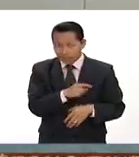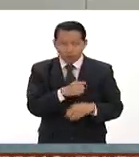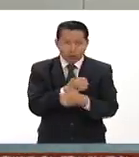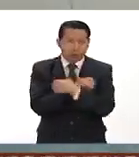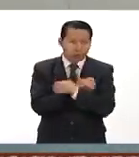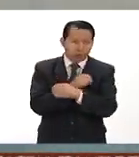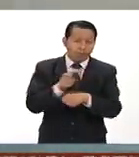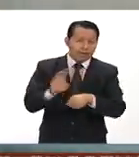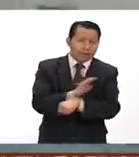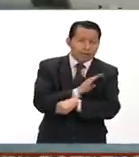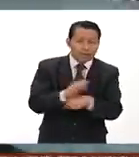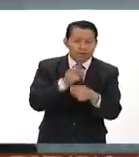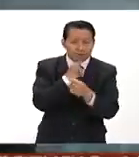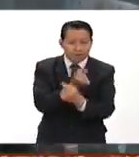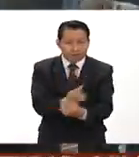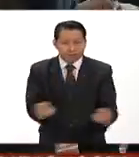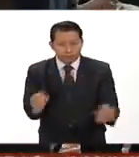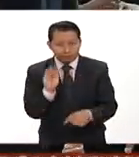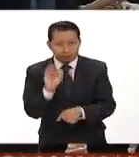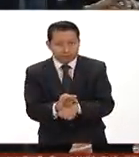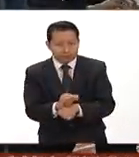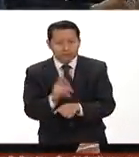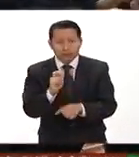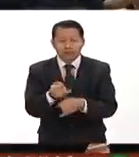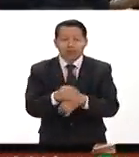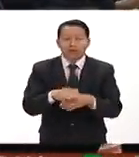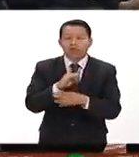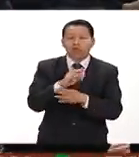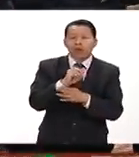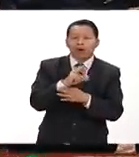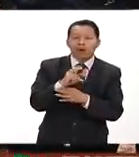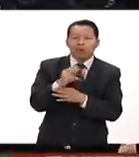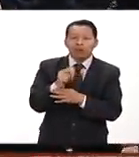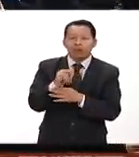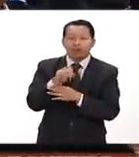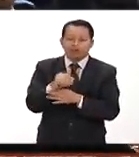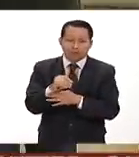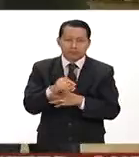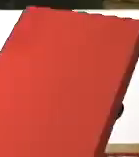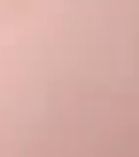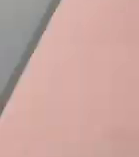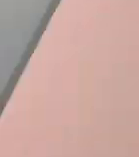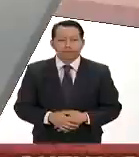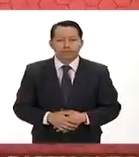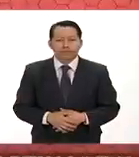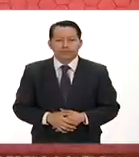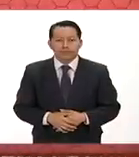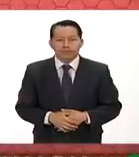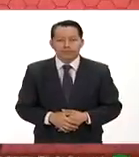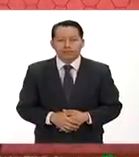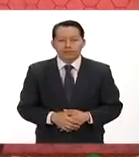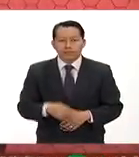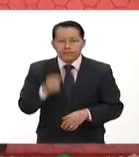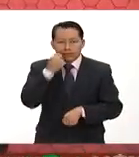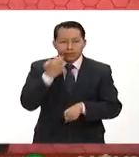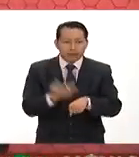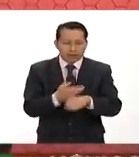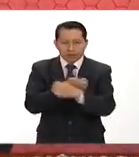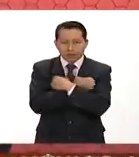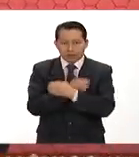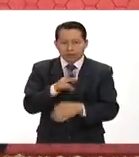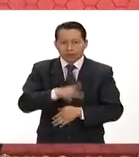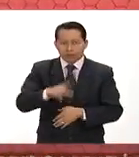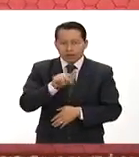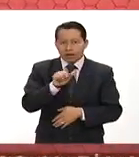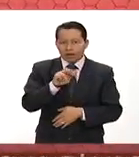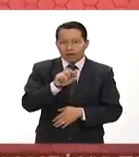beneficio de los alumnos con información de Flor Hurtado México al día El secretario de educación pública